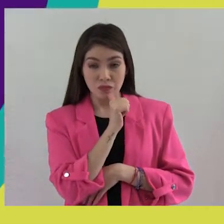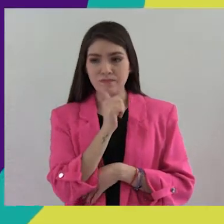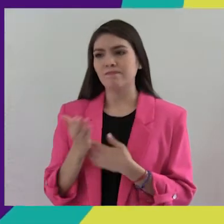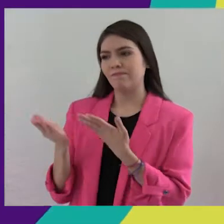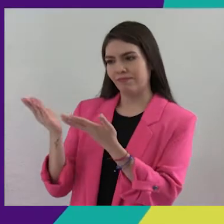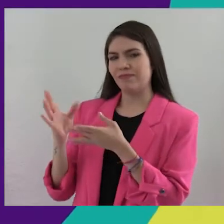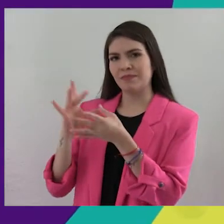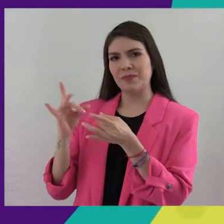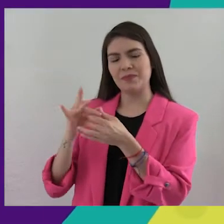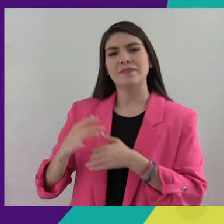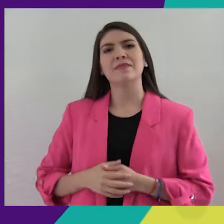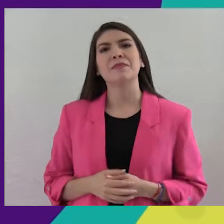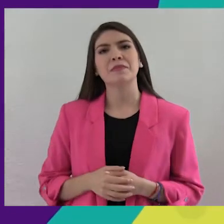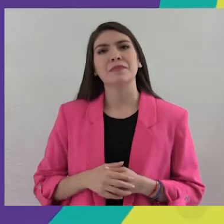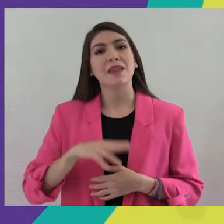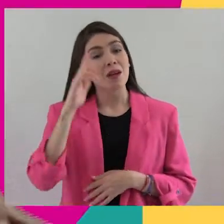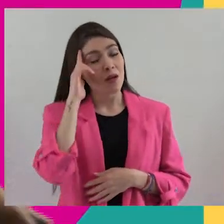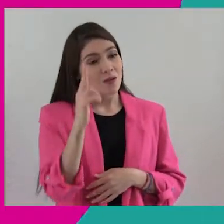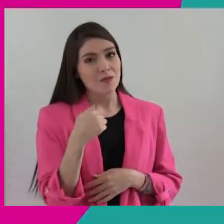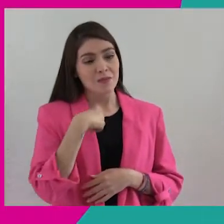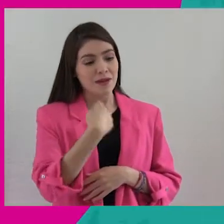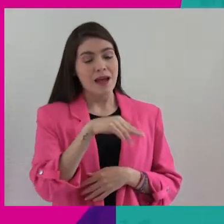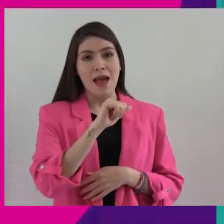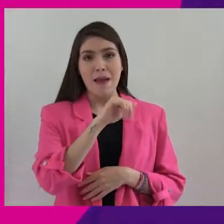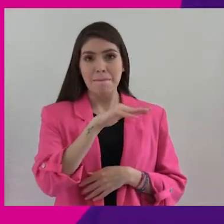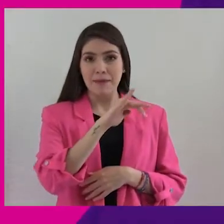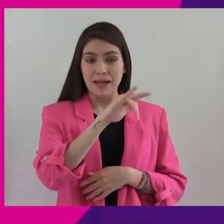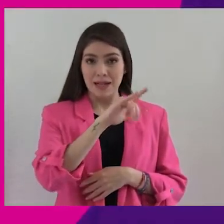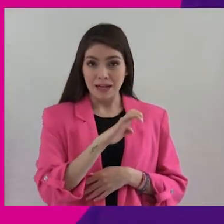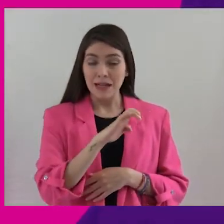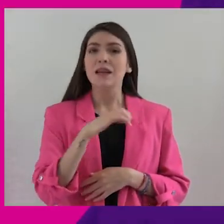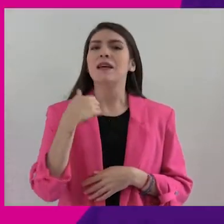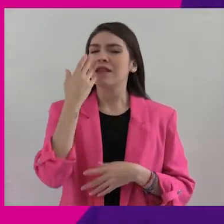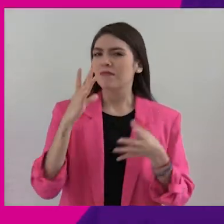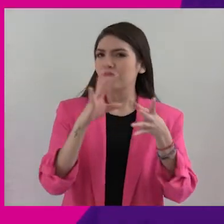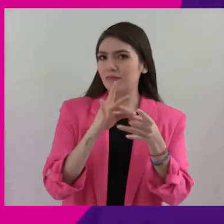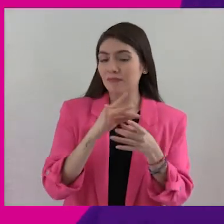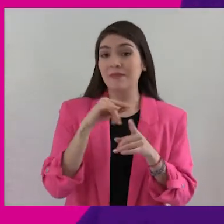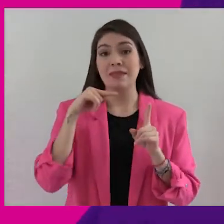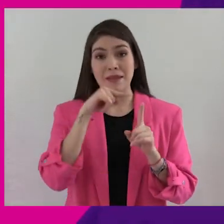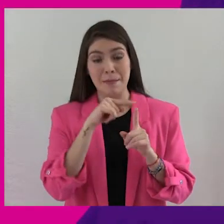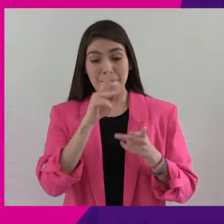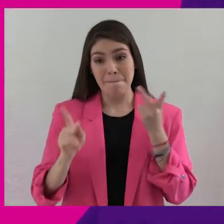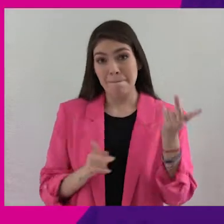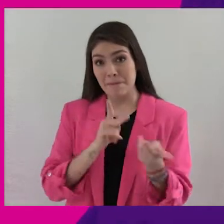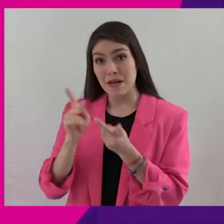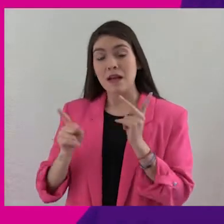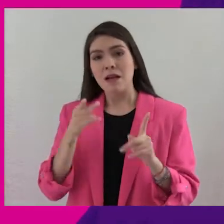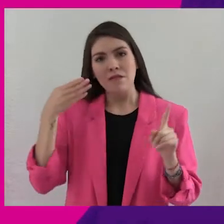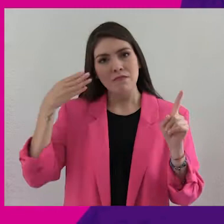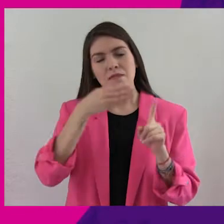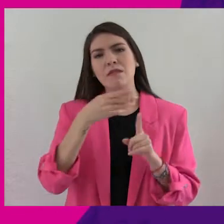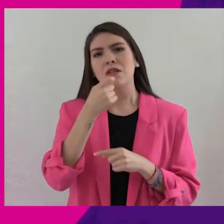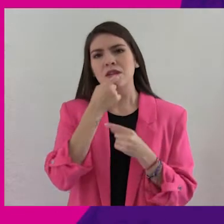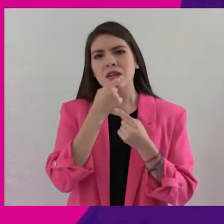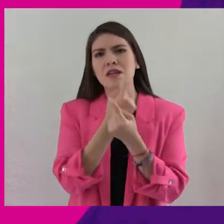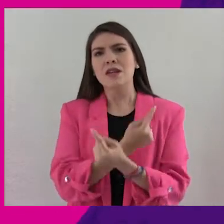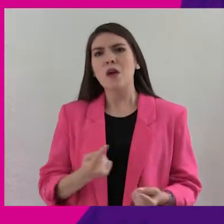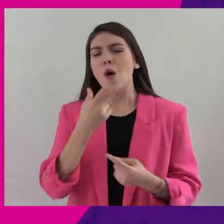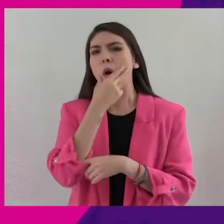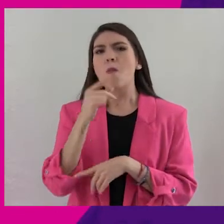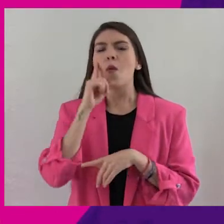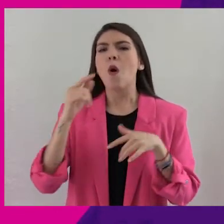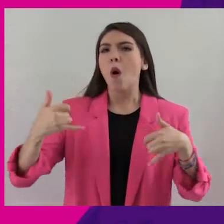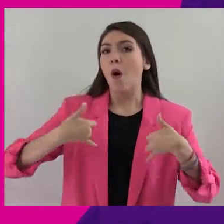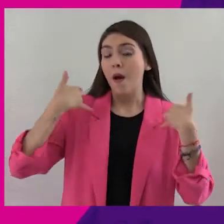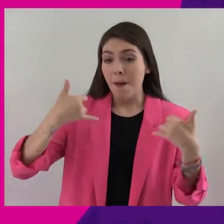tiene un mensaje para ti. Hola, soy Amelie y quiero platicarte que la consulta está hecha por y para todas las niñas,